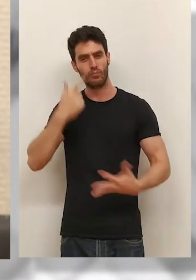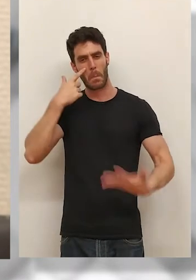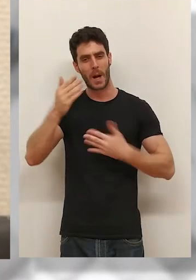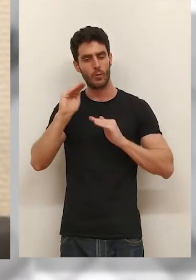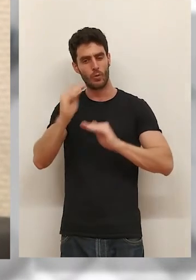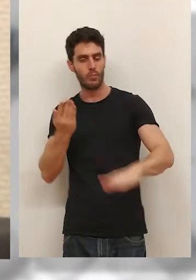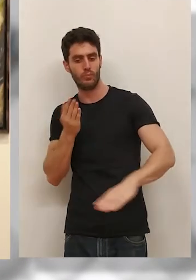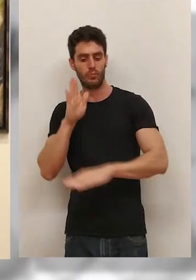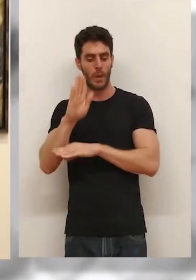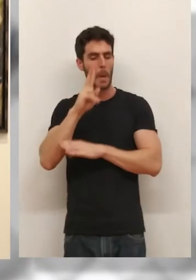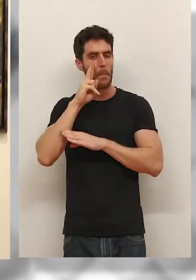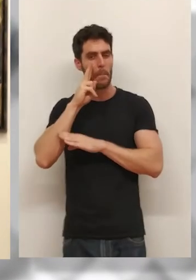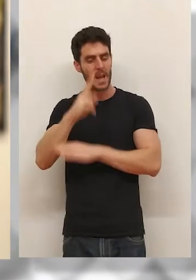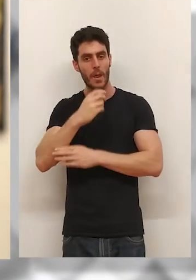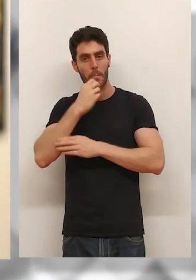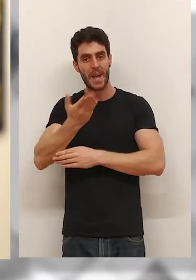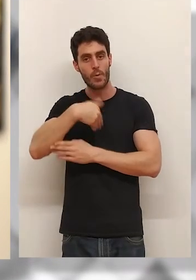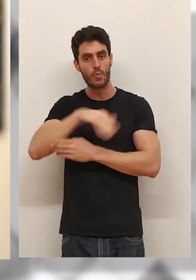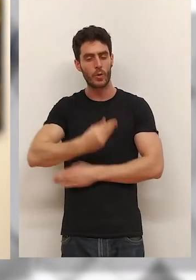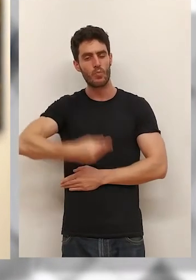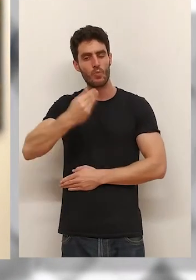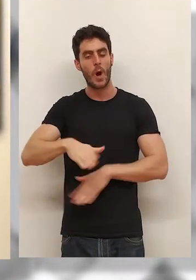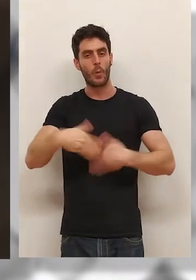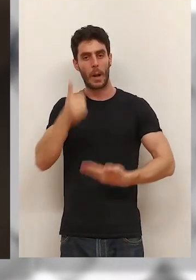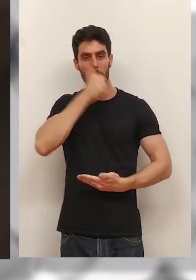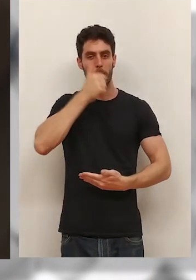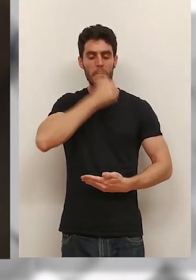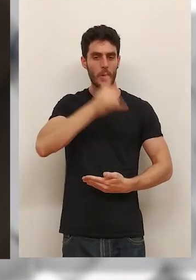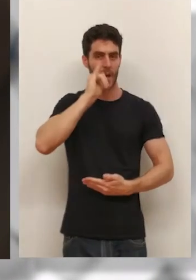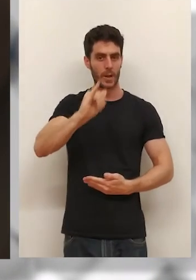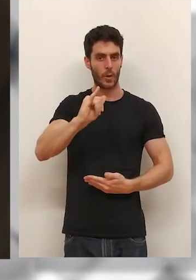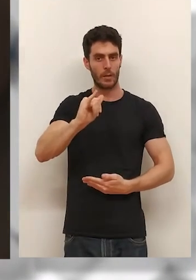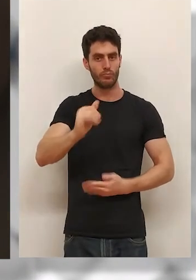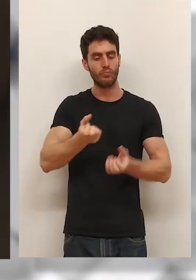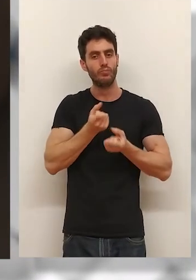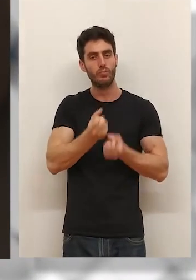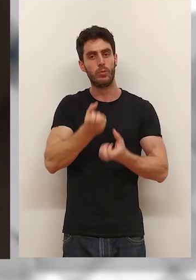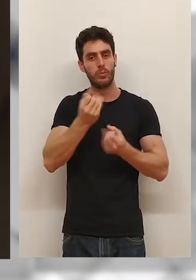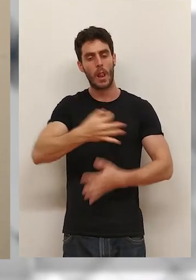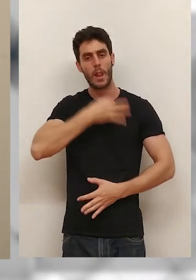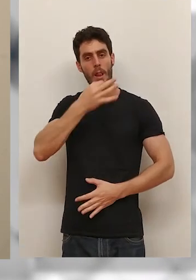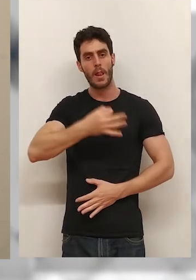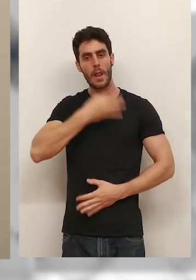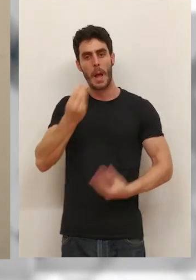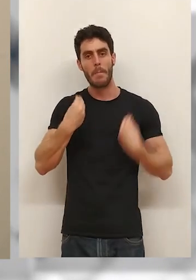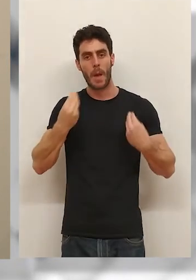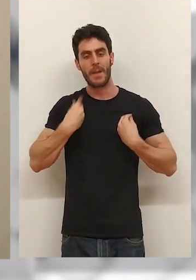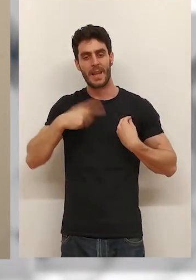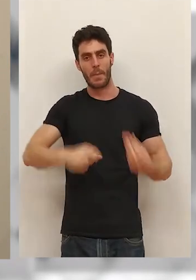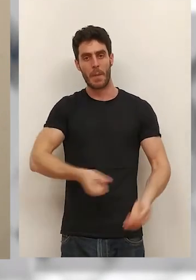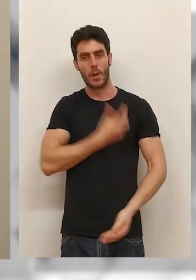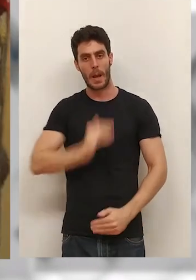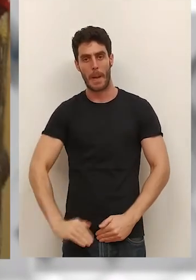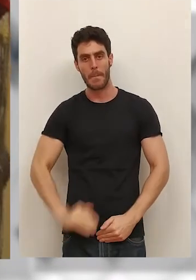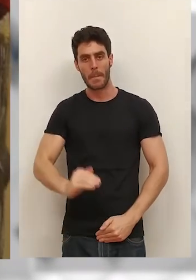Una mirada a uno de nuestros bienes más preciados, el vino de Rioja, en la que narran sus emociones y vivencias desde la infancia, y todo ello buscando